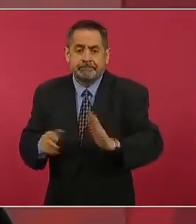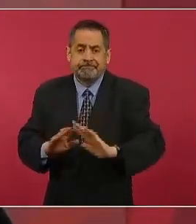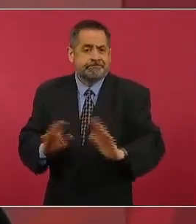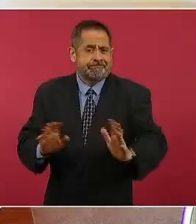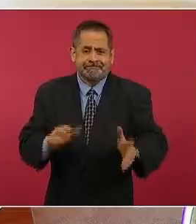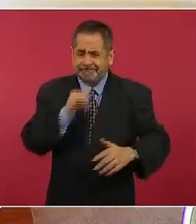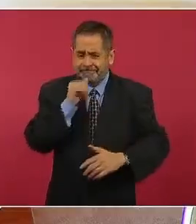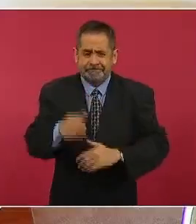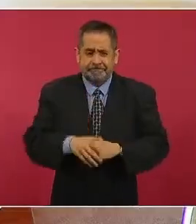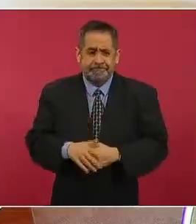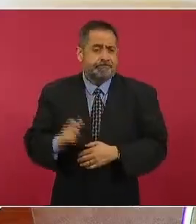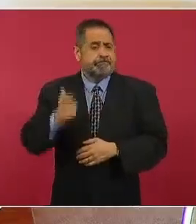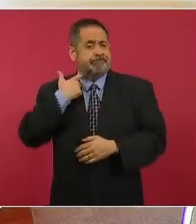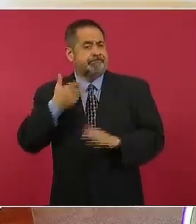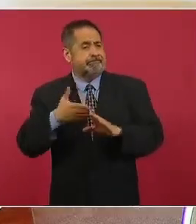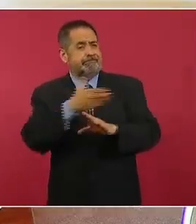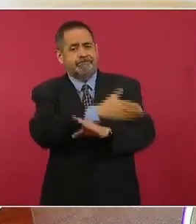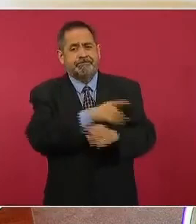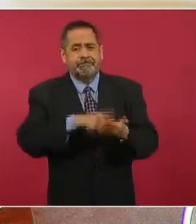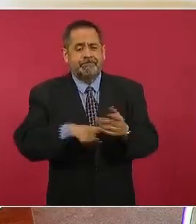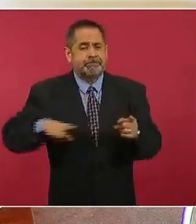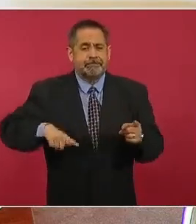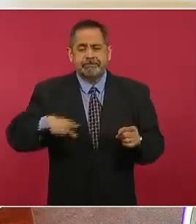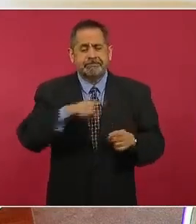el gobierno estaba dedicado